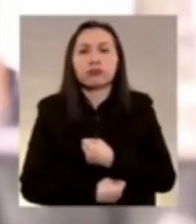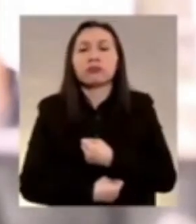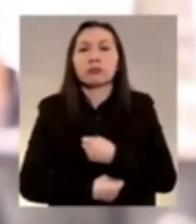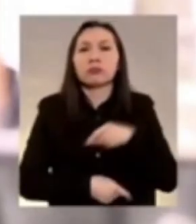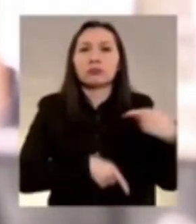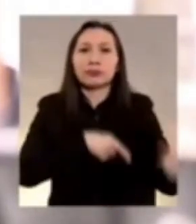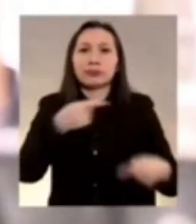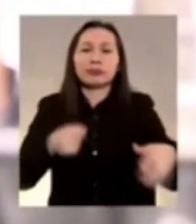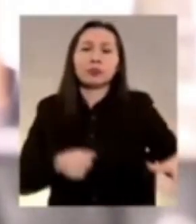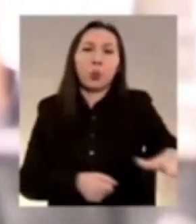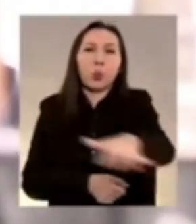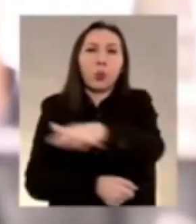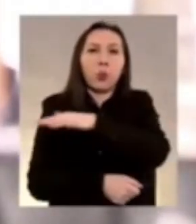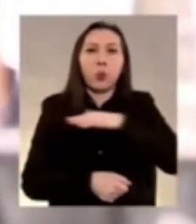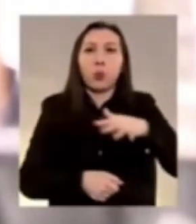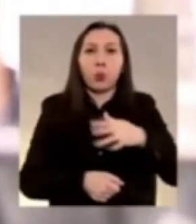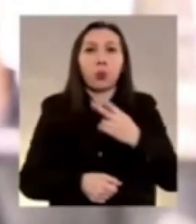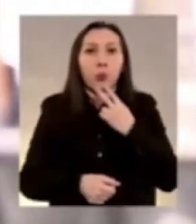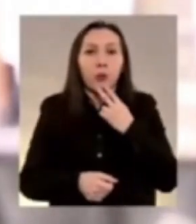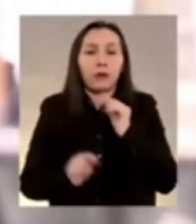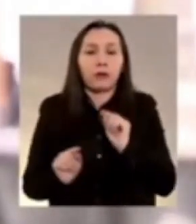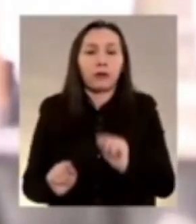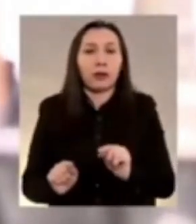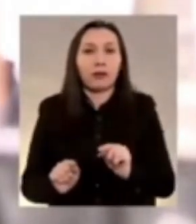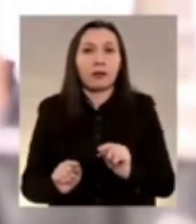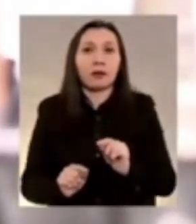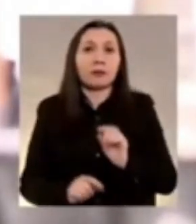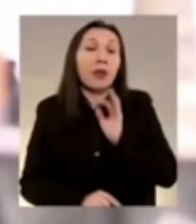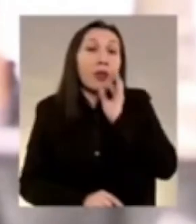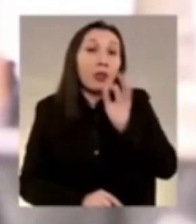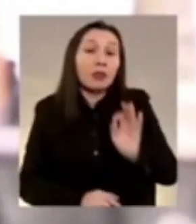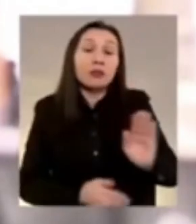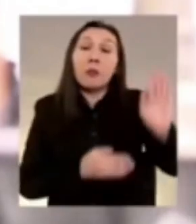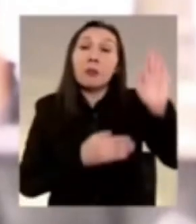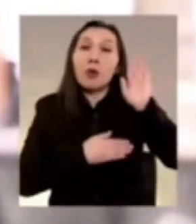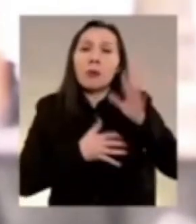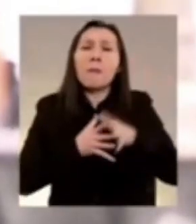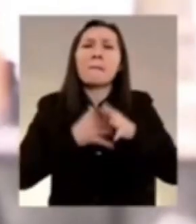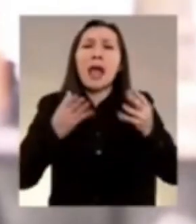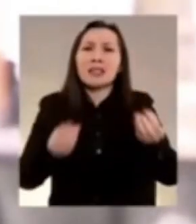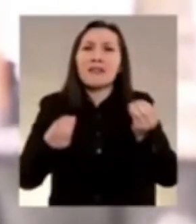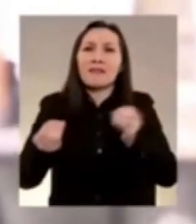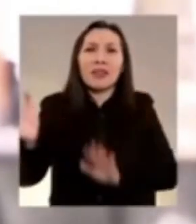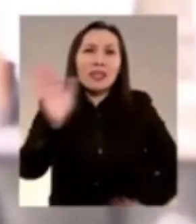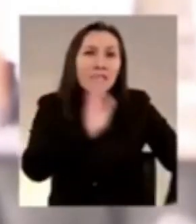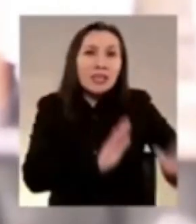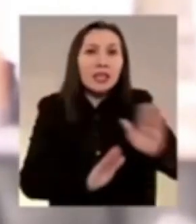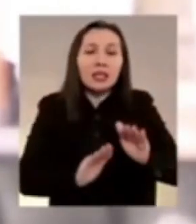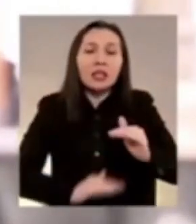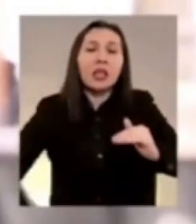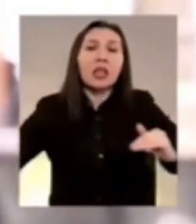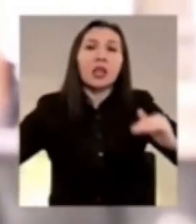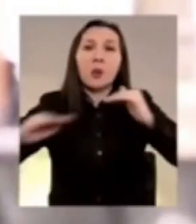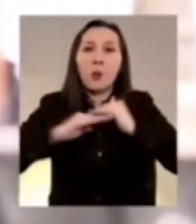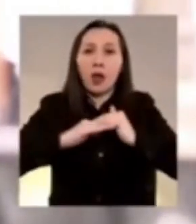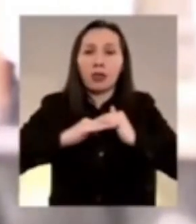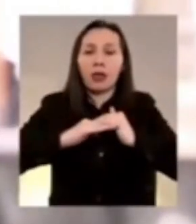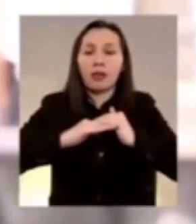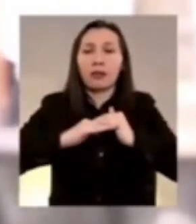a la sociedad entera. Refería a la promesa de mayor bienestar, de igualdad,